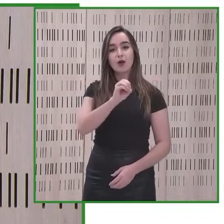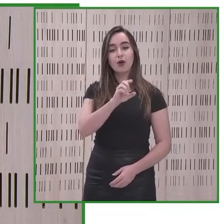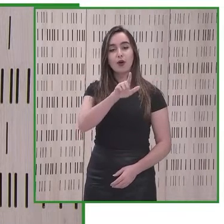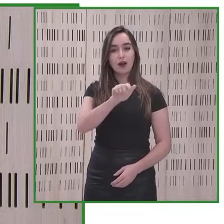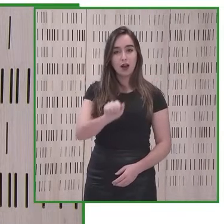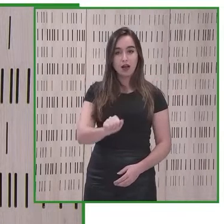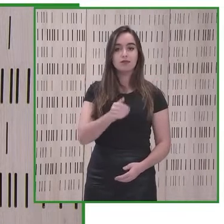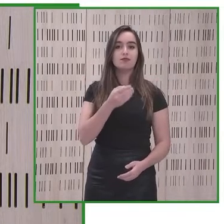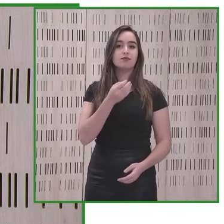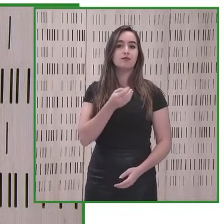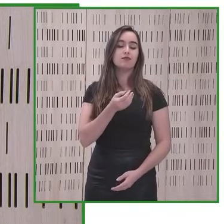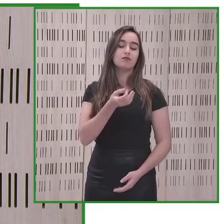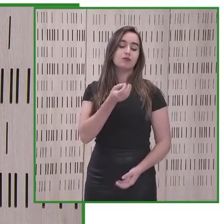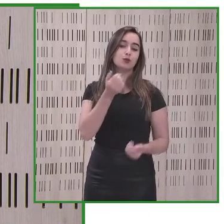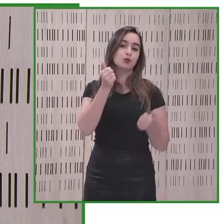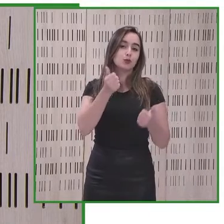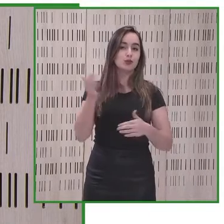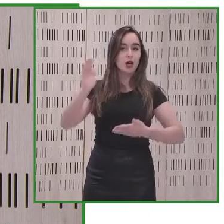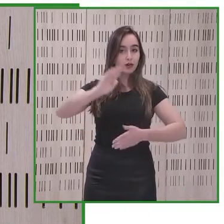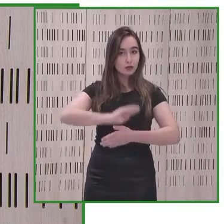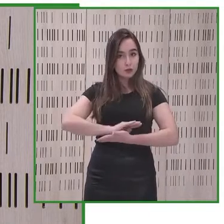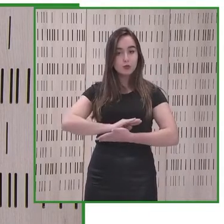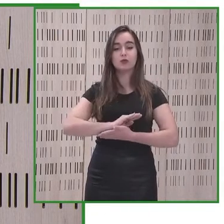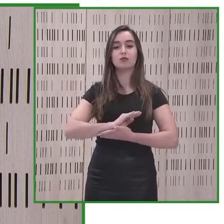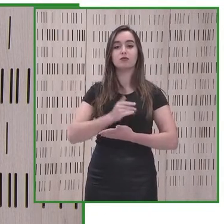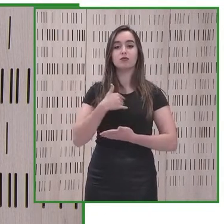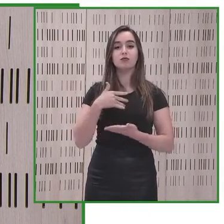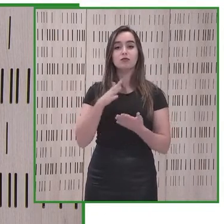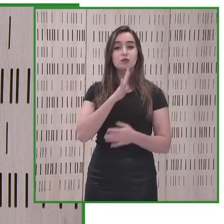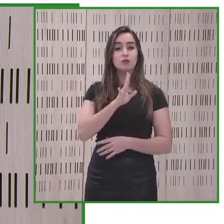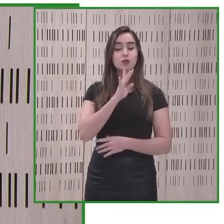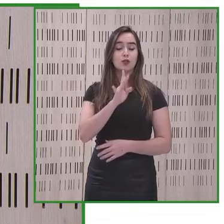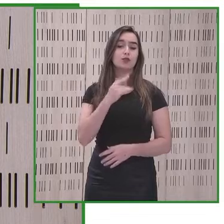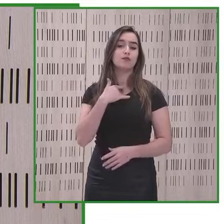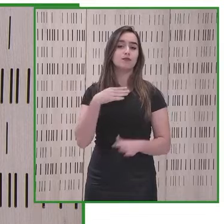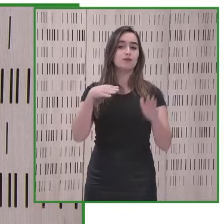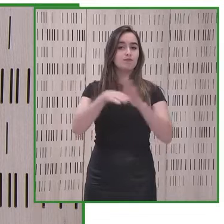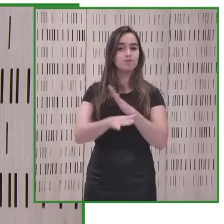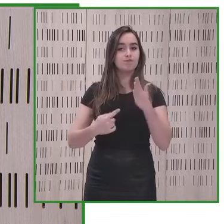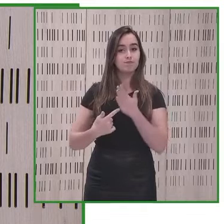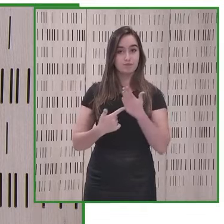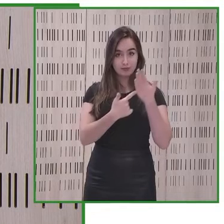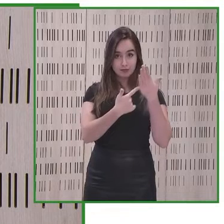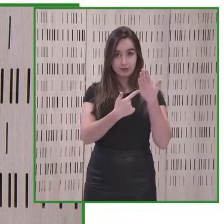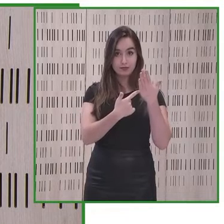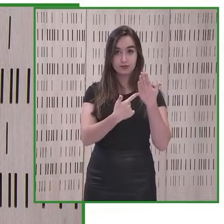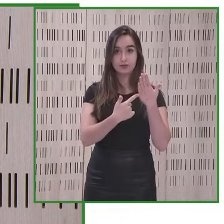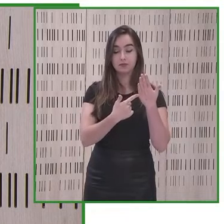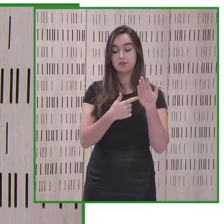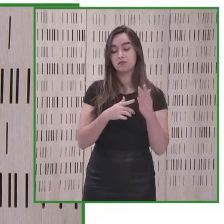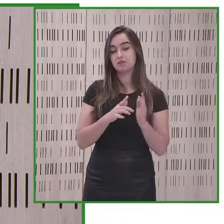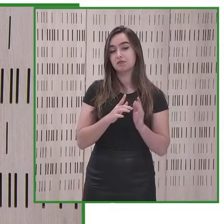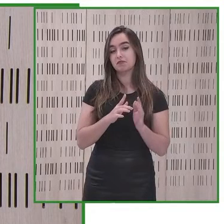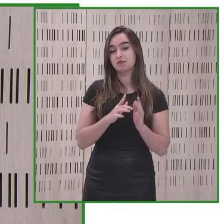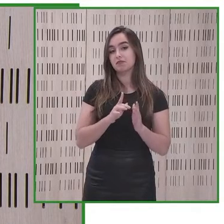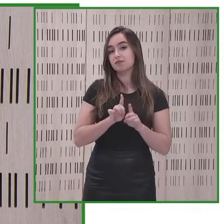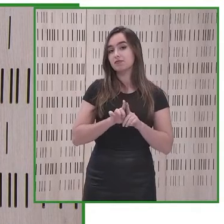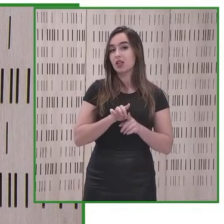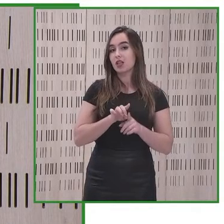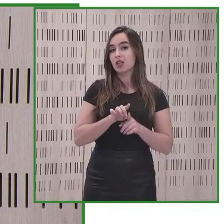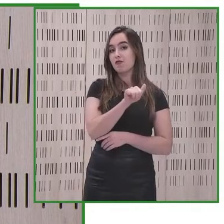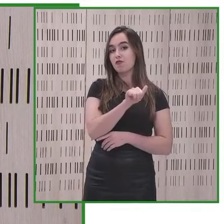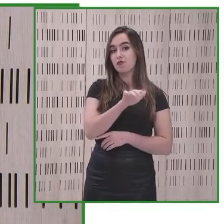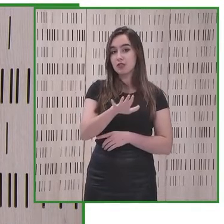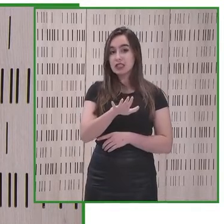Buenas tardes. Bueno, volvamos a hablar de tecnología accesible. Y yo voy a procurar en 15-20 minutos, como mucho contenido,